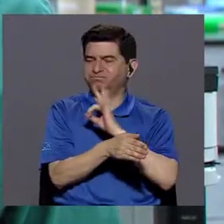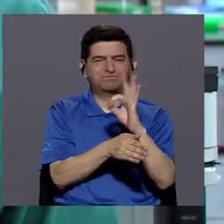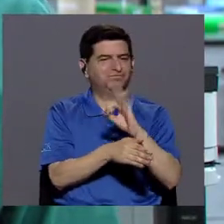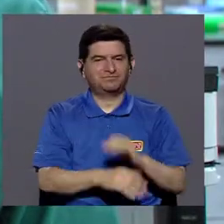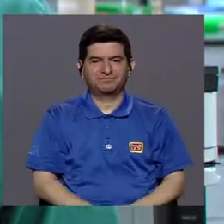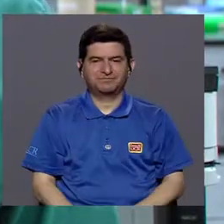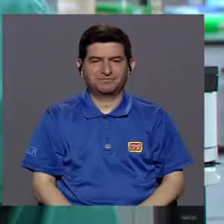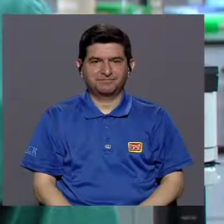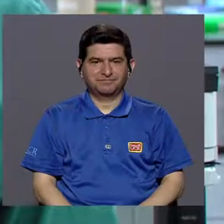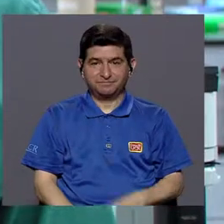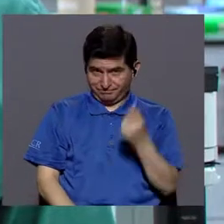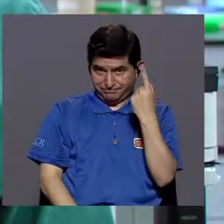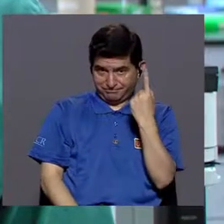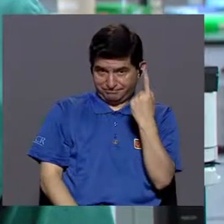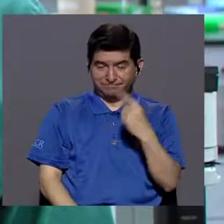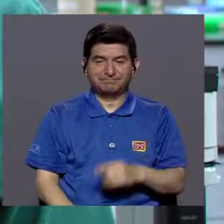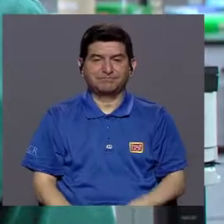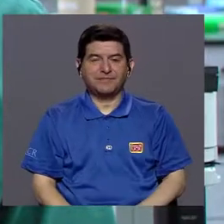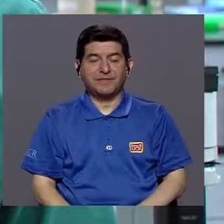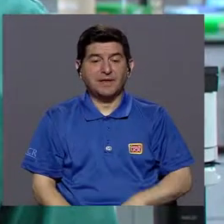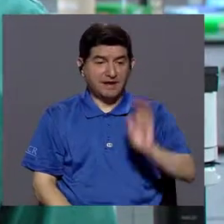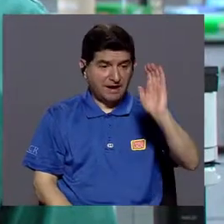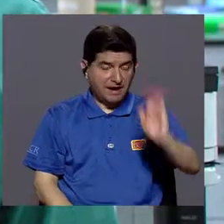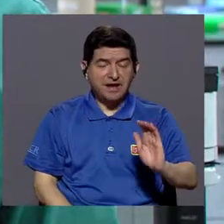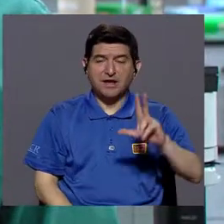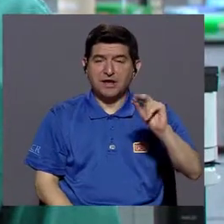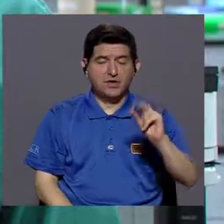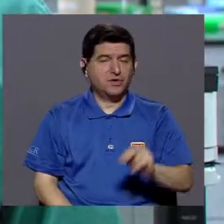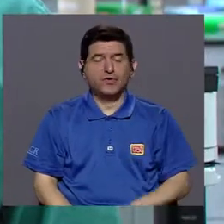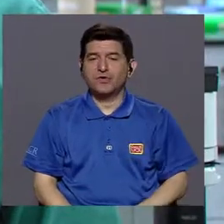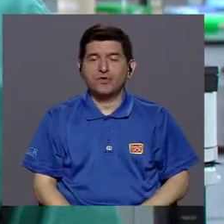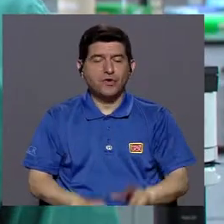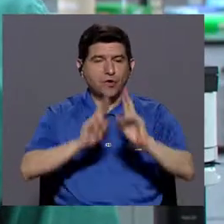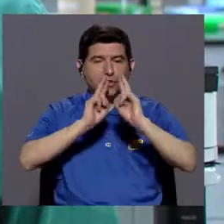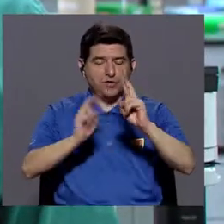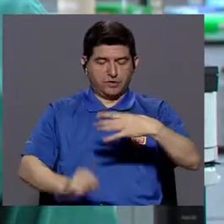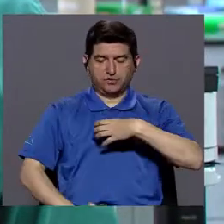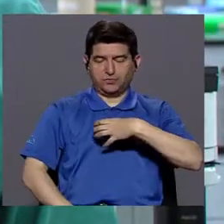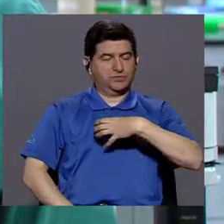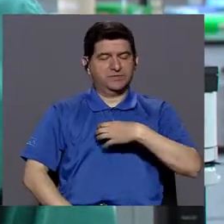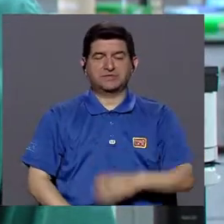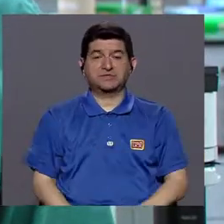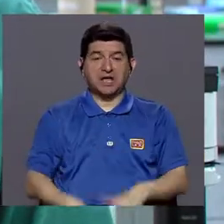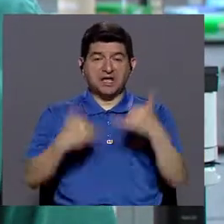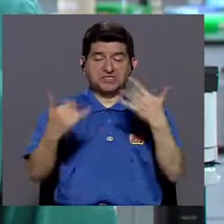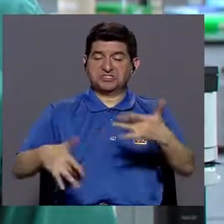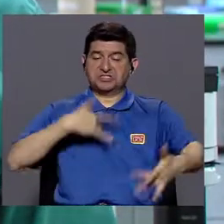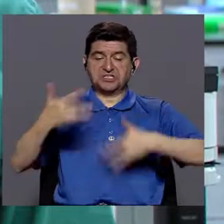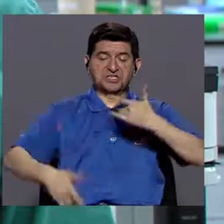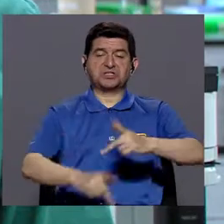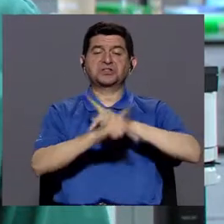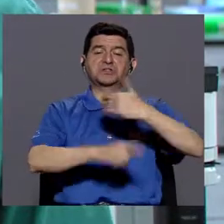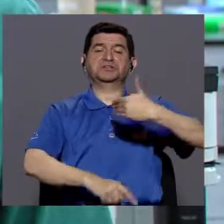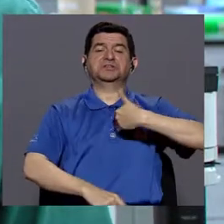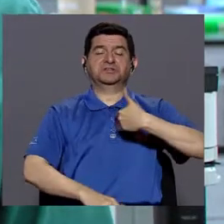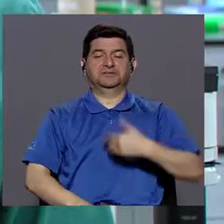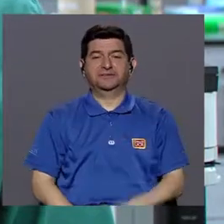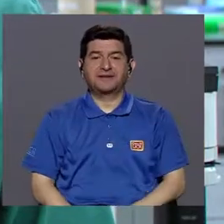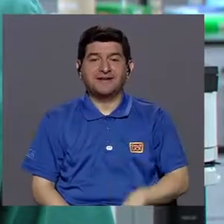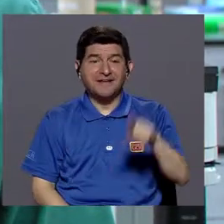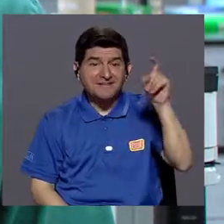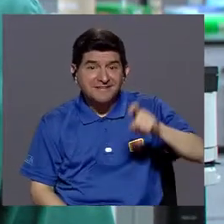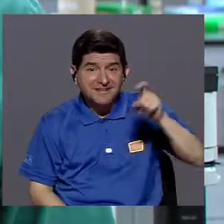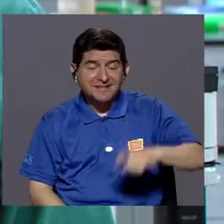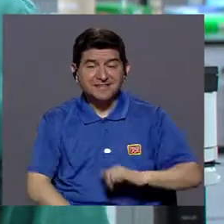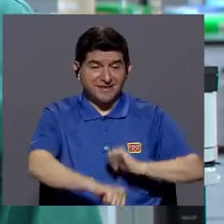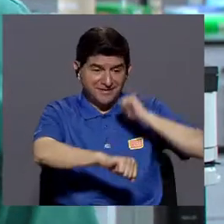va a dejar que la vacuna funcione, ¿correcto? Entonces el niño no va a levantar una respuesta propia porque siente que ya